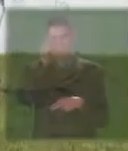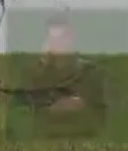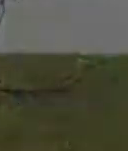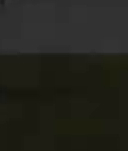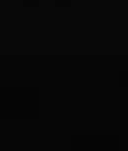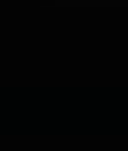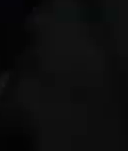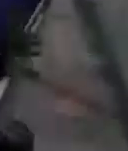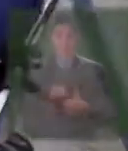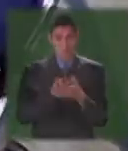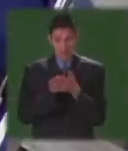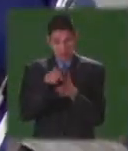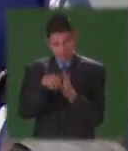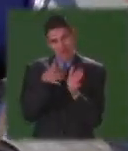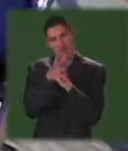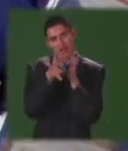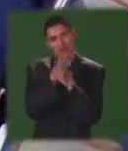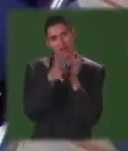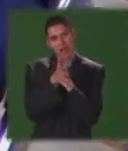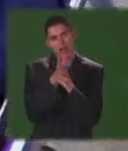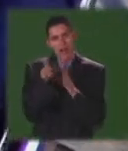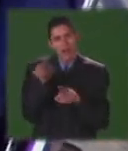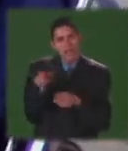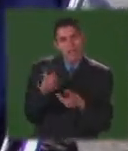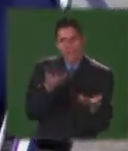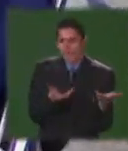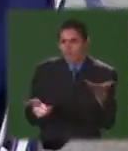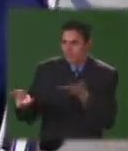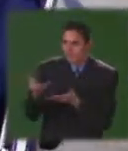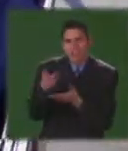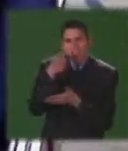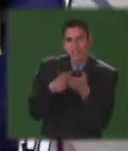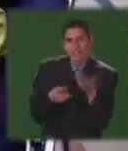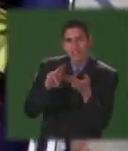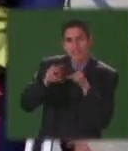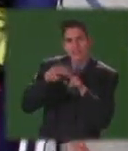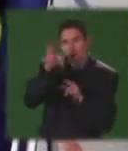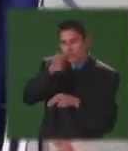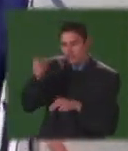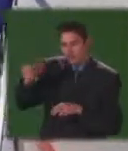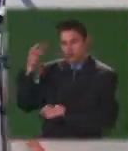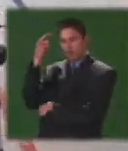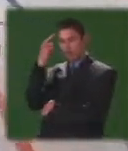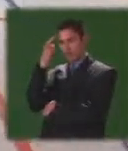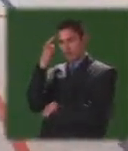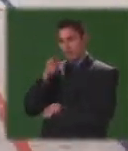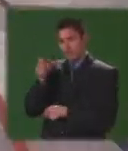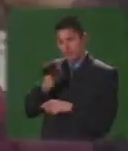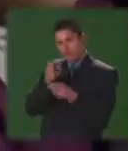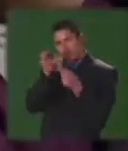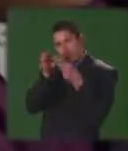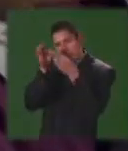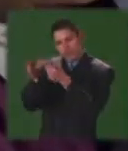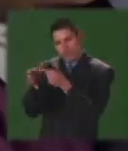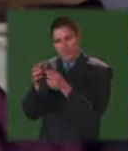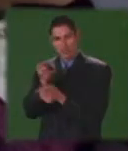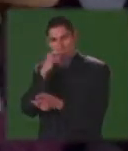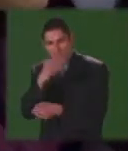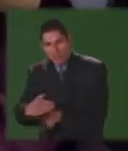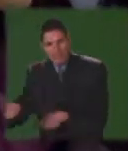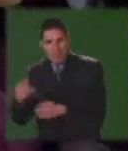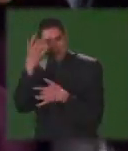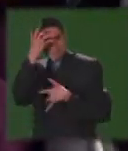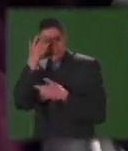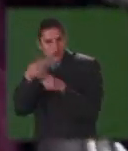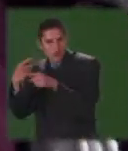de Hansen. Partiendo de esta premisa, encontramos una directa relación con el caso de la gente que piensa que las personas que